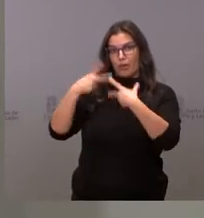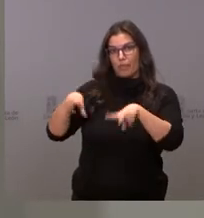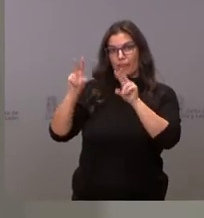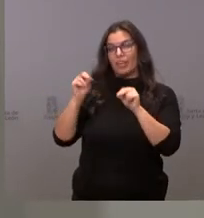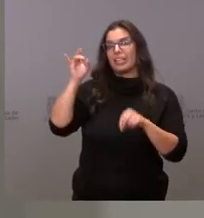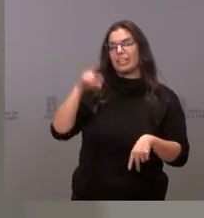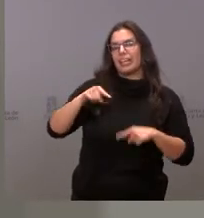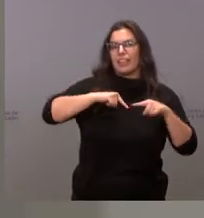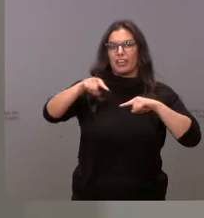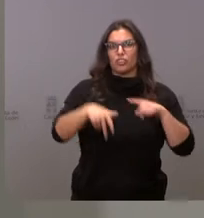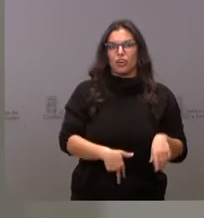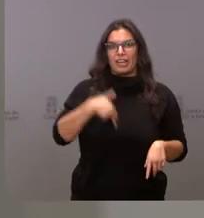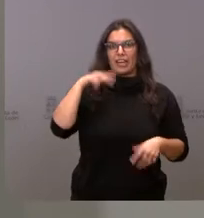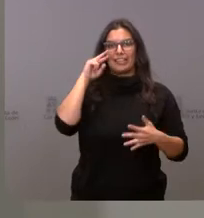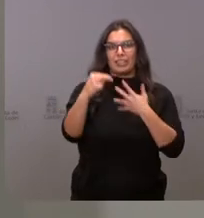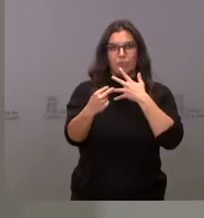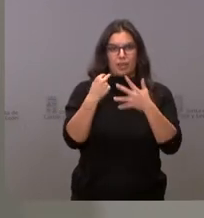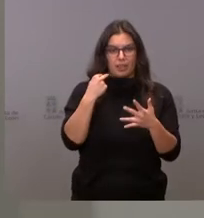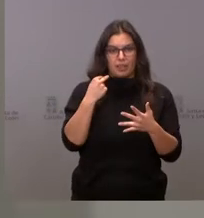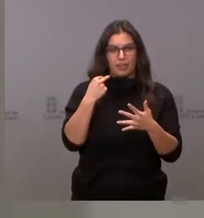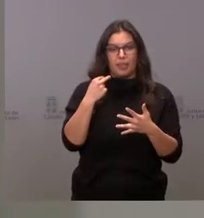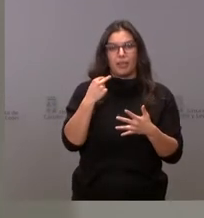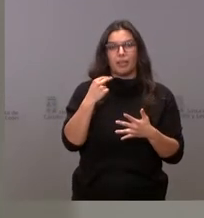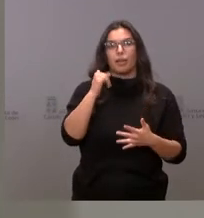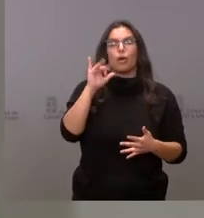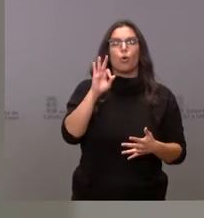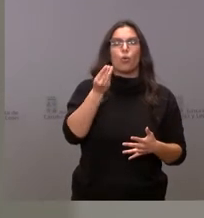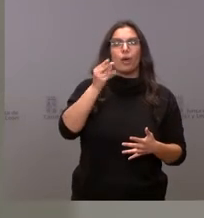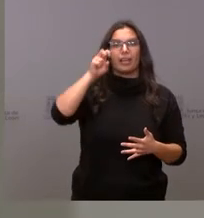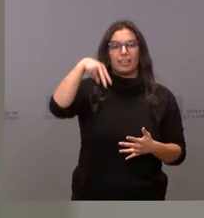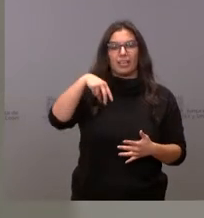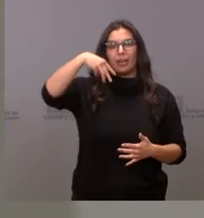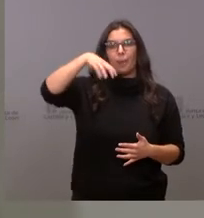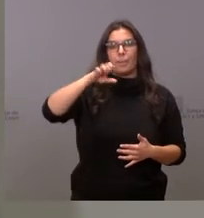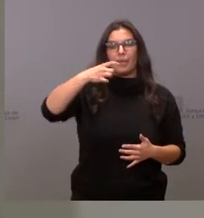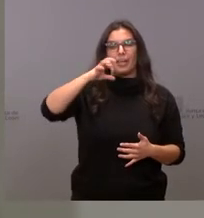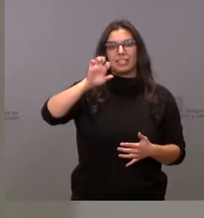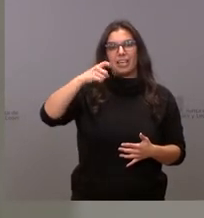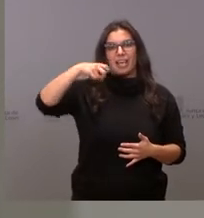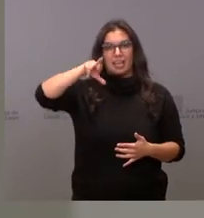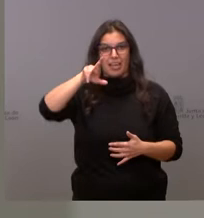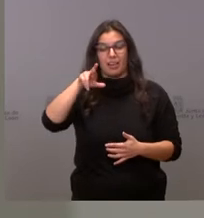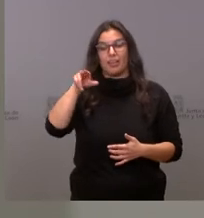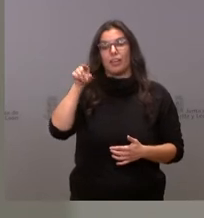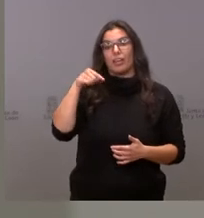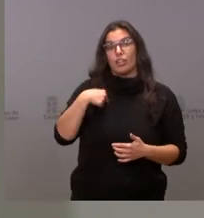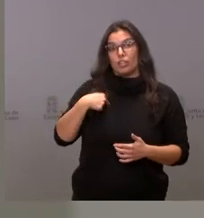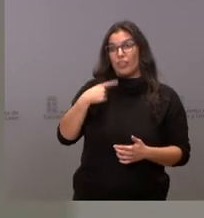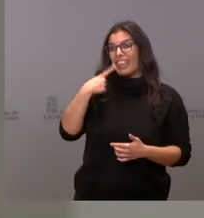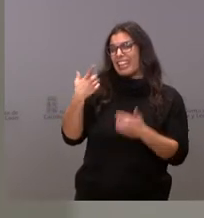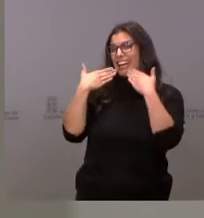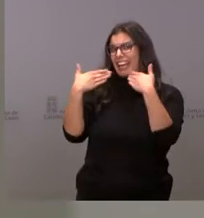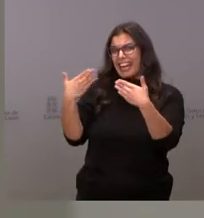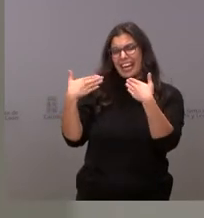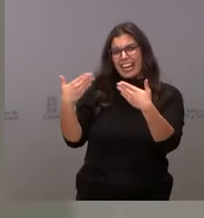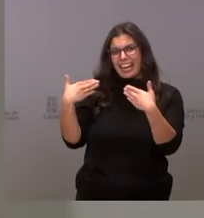general de transparencia de Joaquín Meseguer. No tendría tiempo suficiente para agradecer los